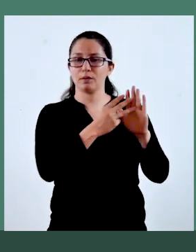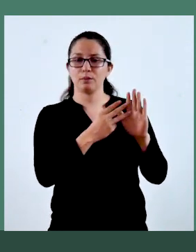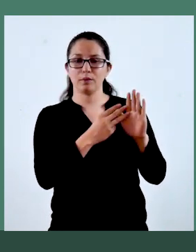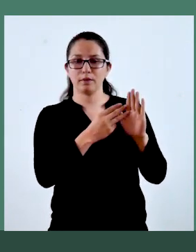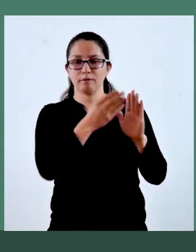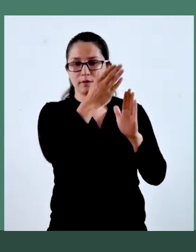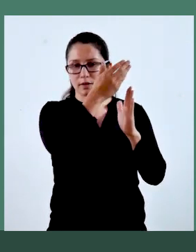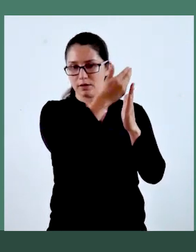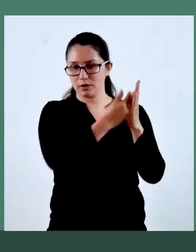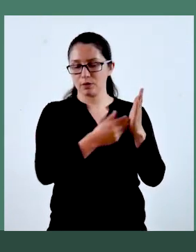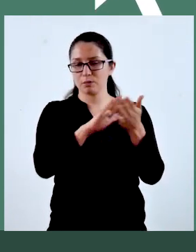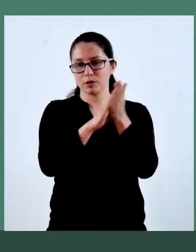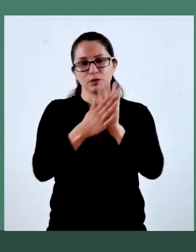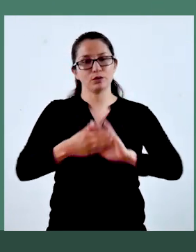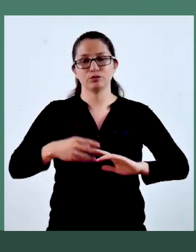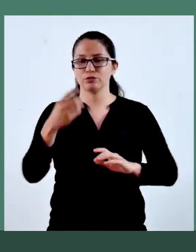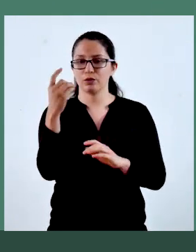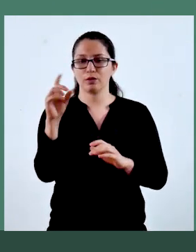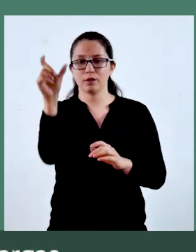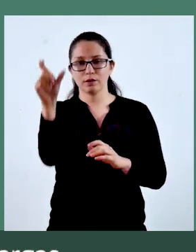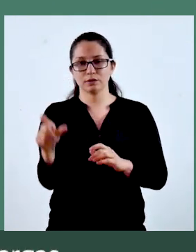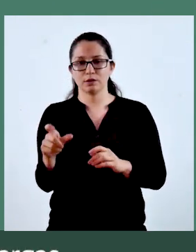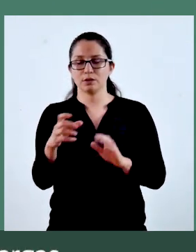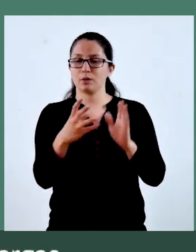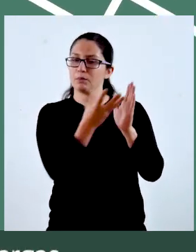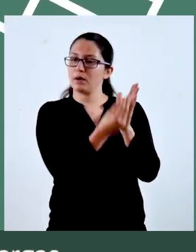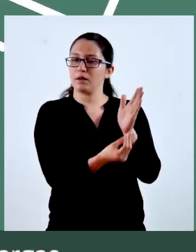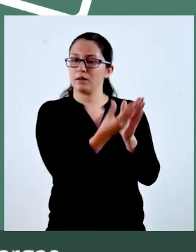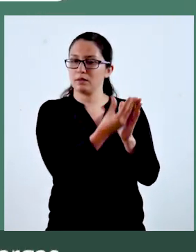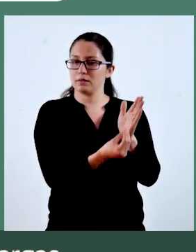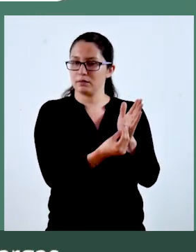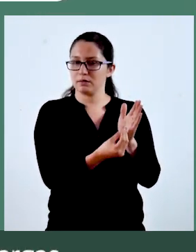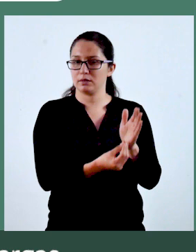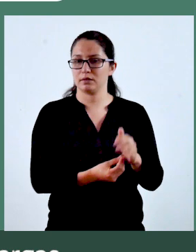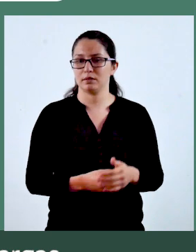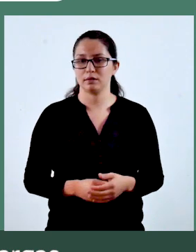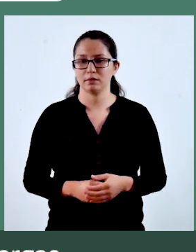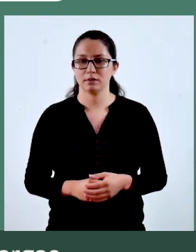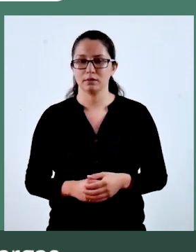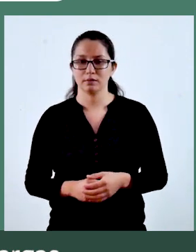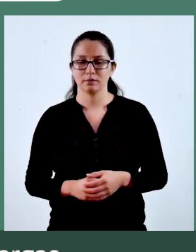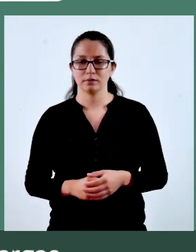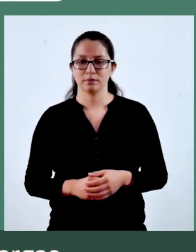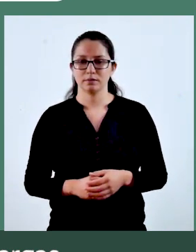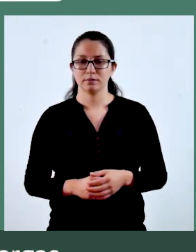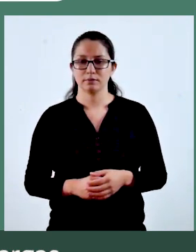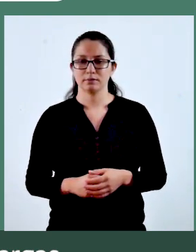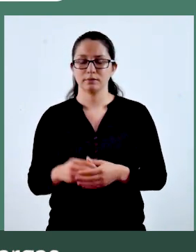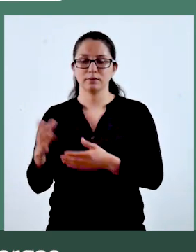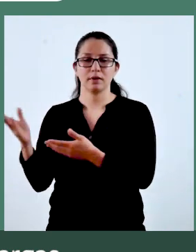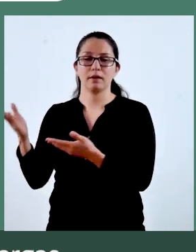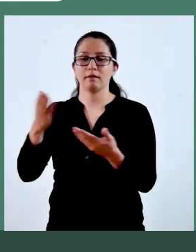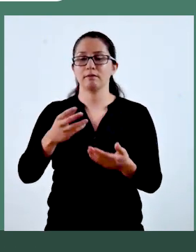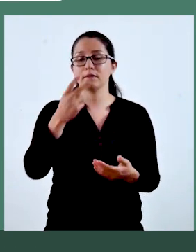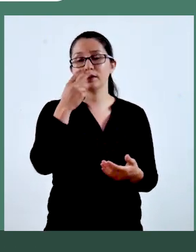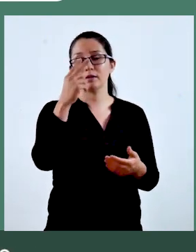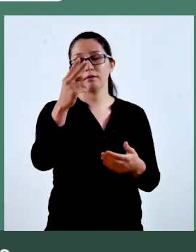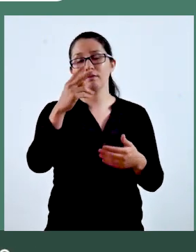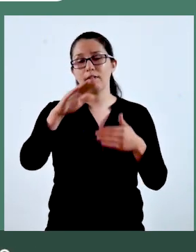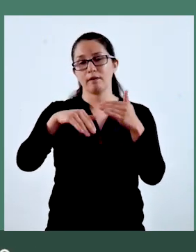visita nuestro sitio web donde podrás encontrar una guía completa sobre los derechos de autor en la sección descargas.